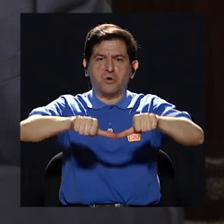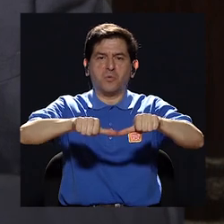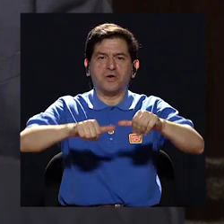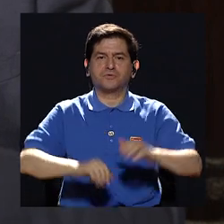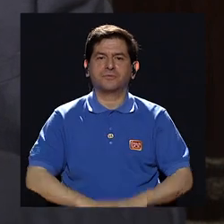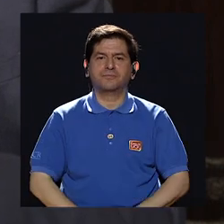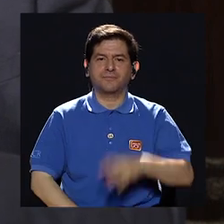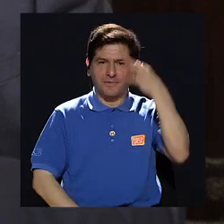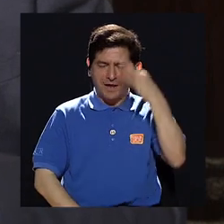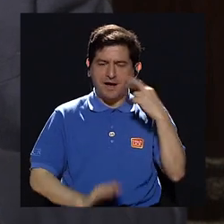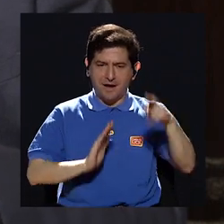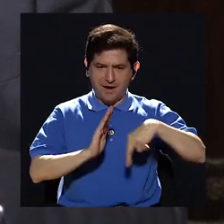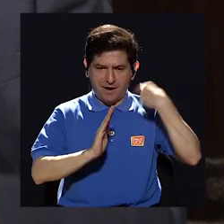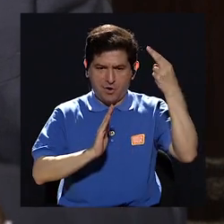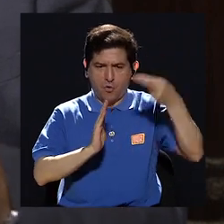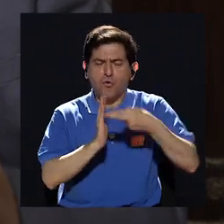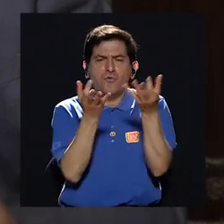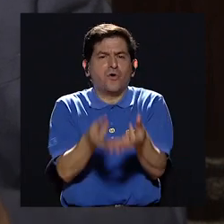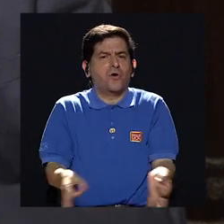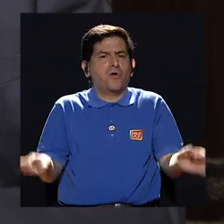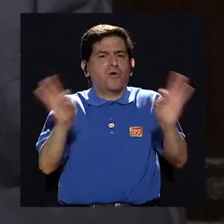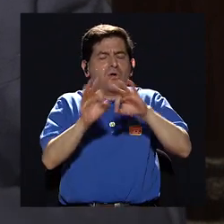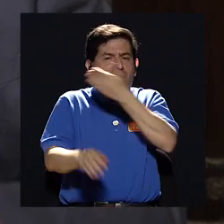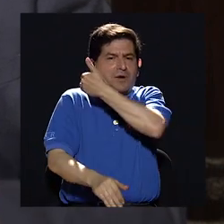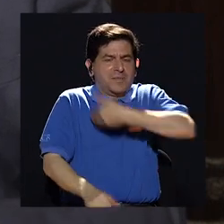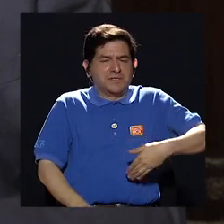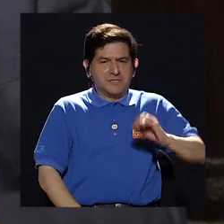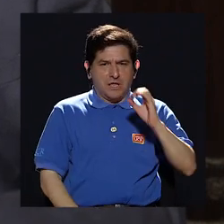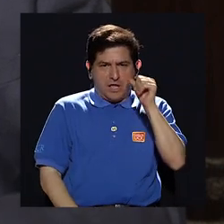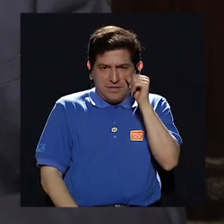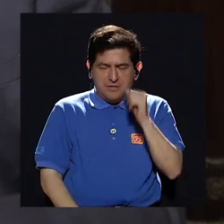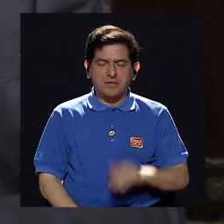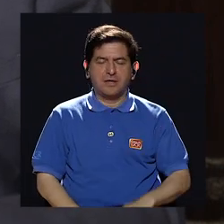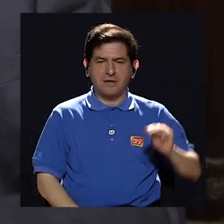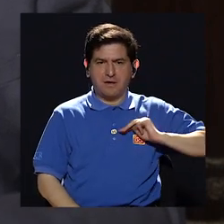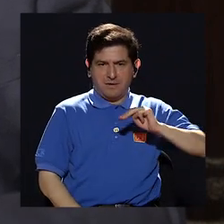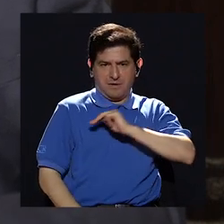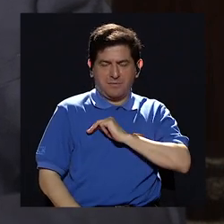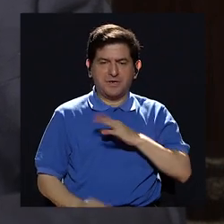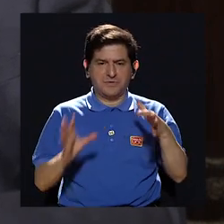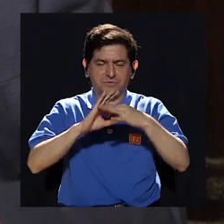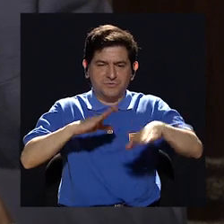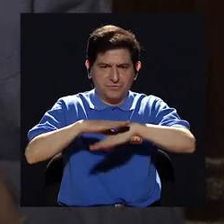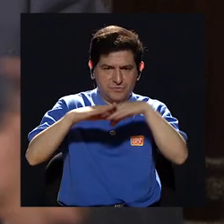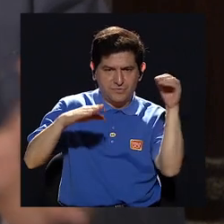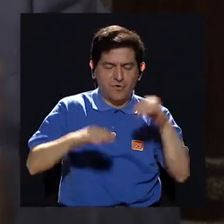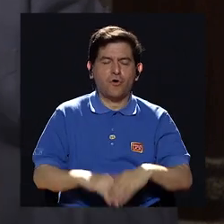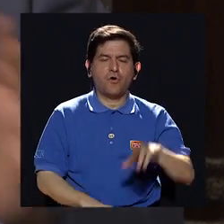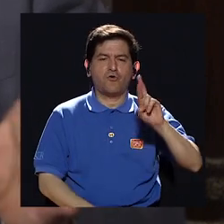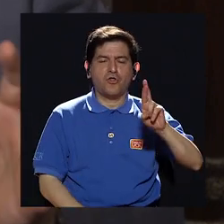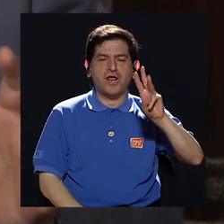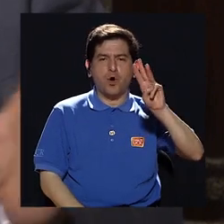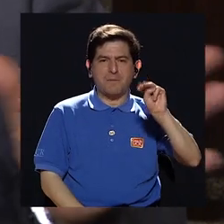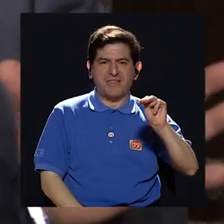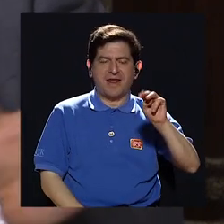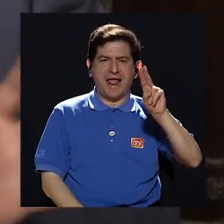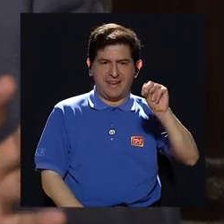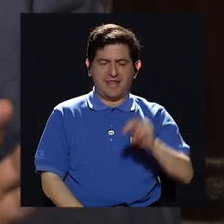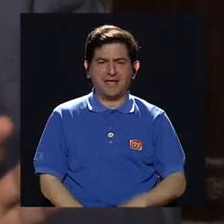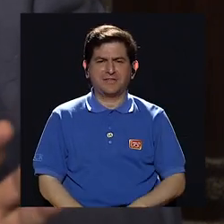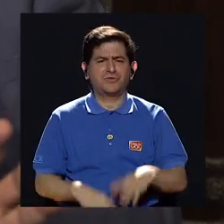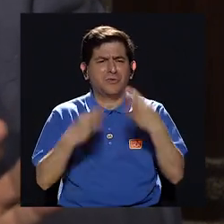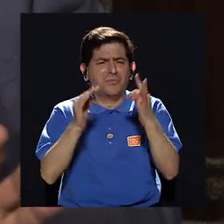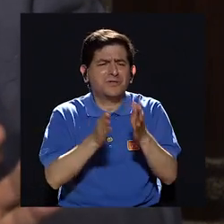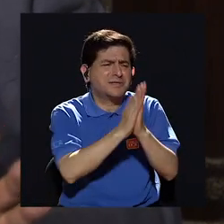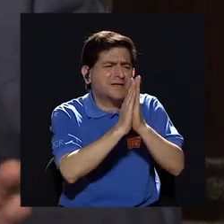creo que el papel entonces protagónico del presidente Arias y de su canciller Rodrigo Madrigal Nieto por venir de diferentes partes y